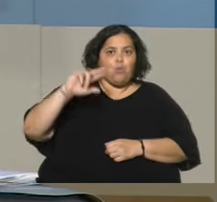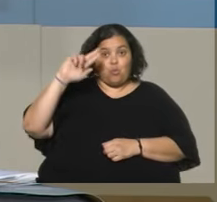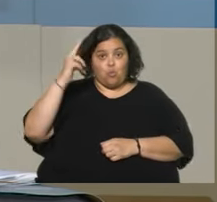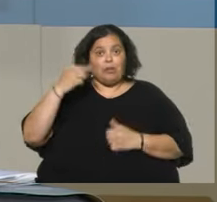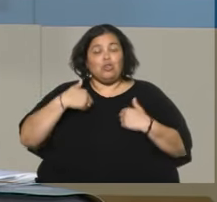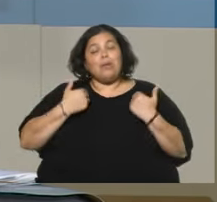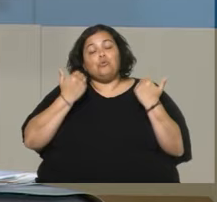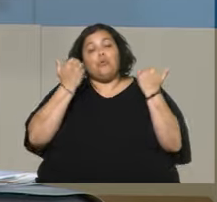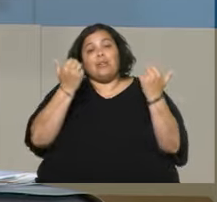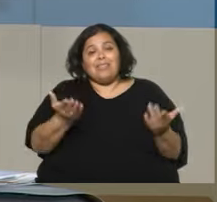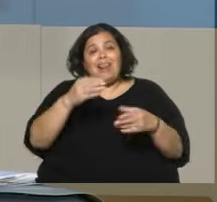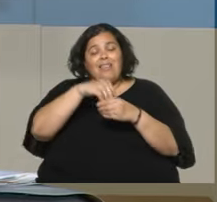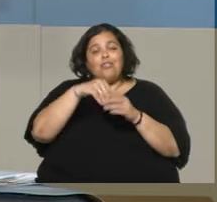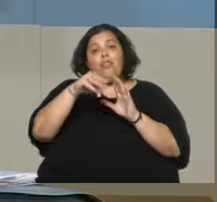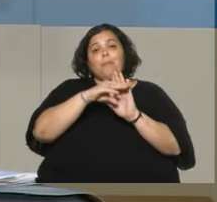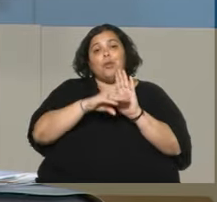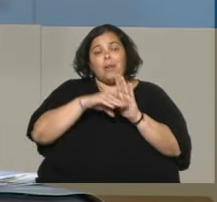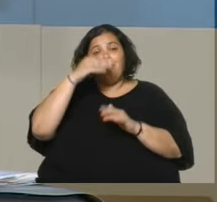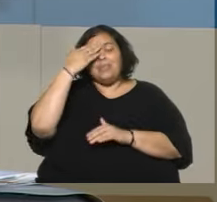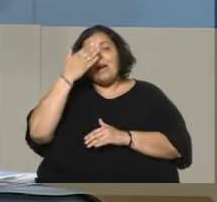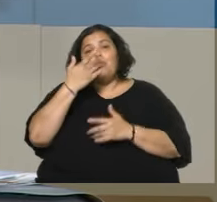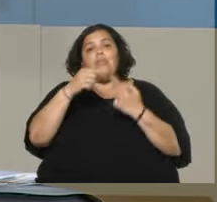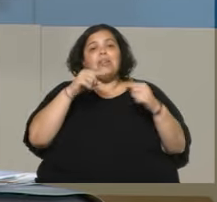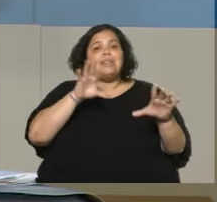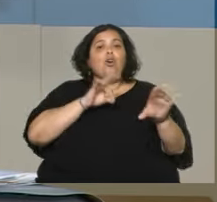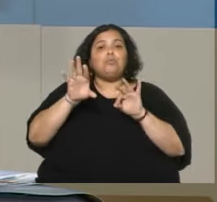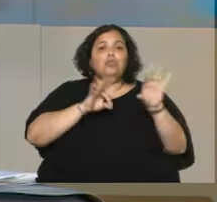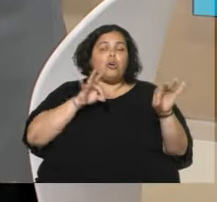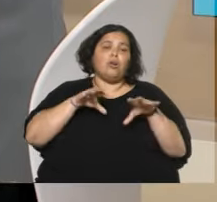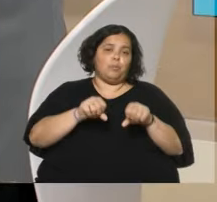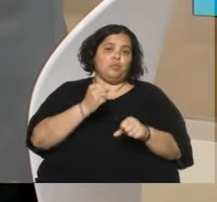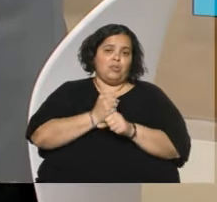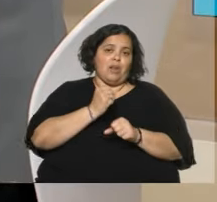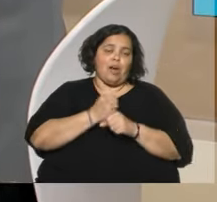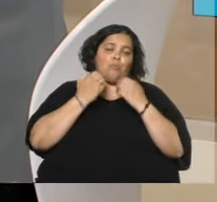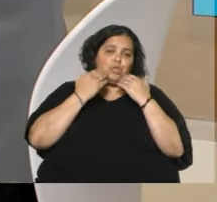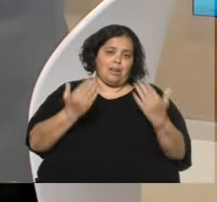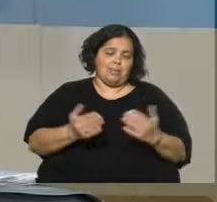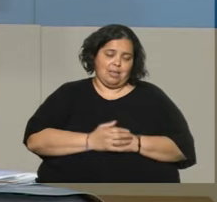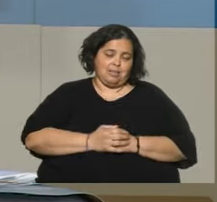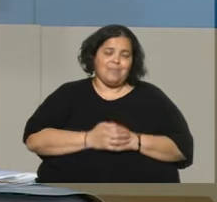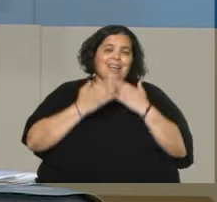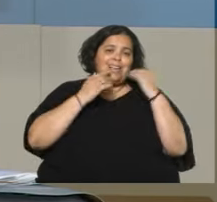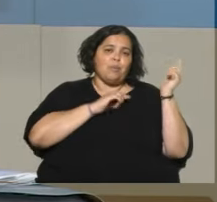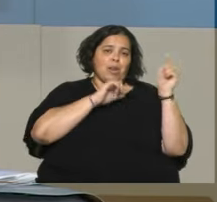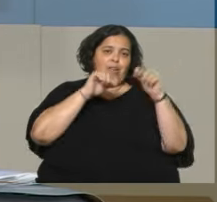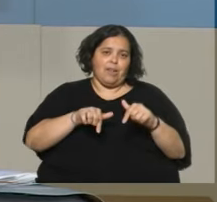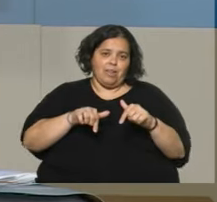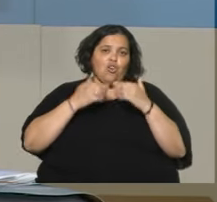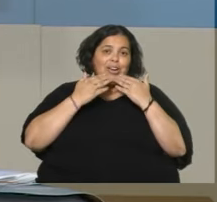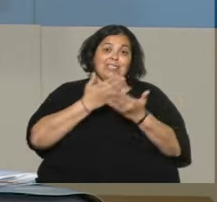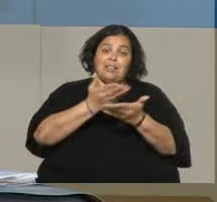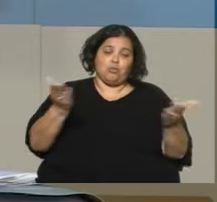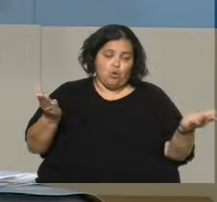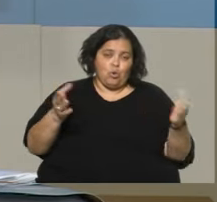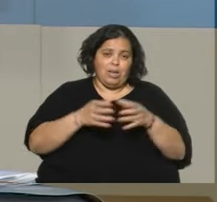dentro del programa del Frente Amplio opciones y compromiso de trabajo. Así que muchas gracias. Luz Temer, gracias por haber venido. No, gracias a ti, a todo